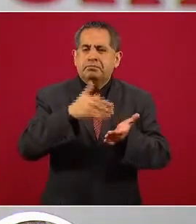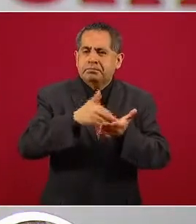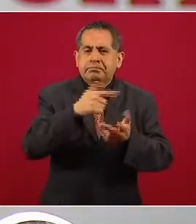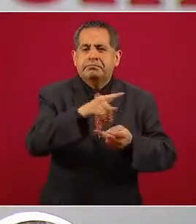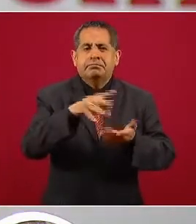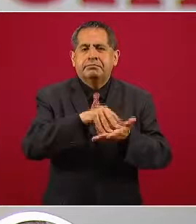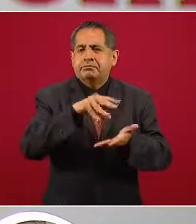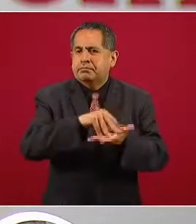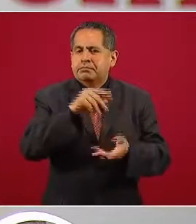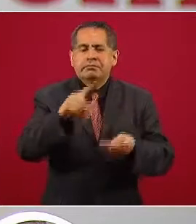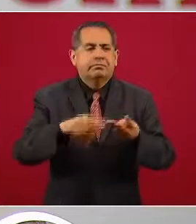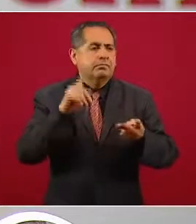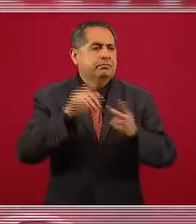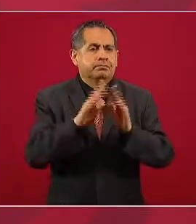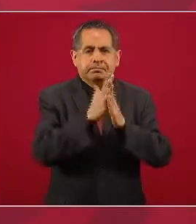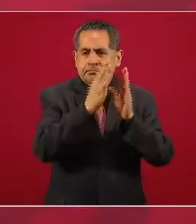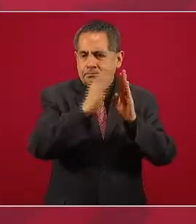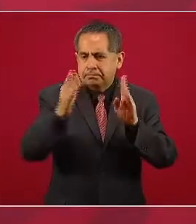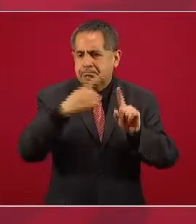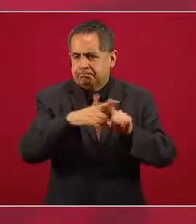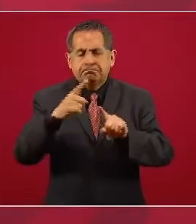editoriales y librerías.